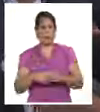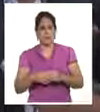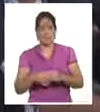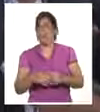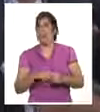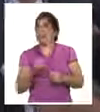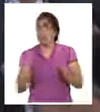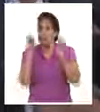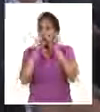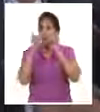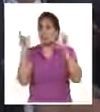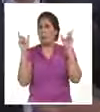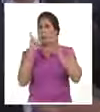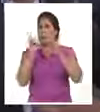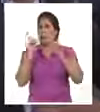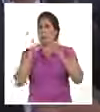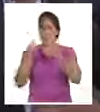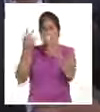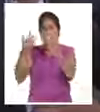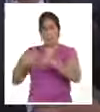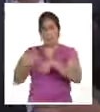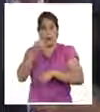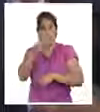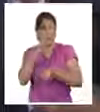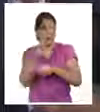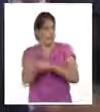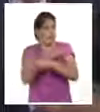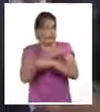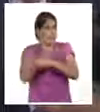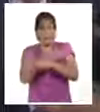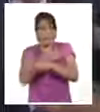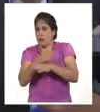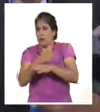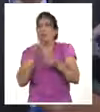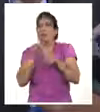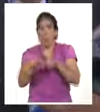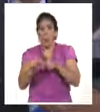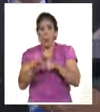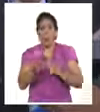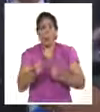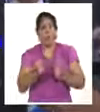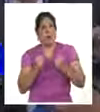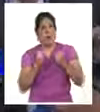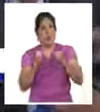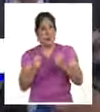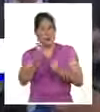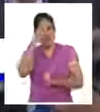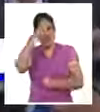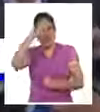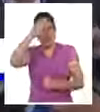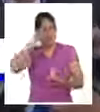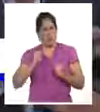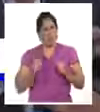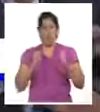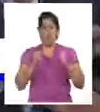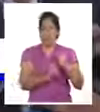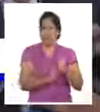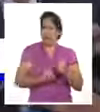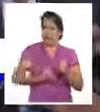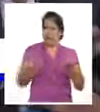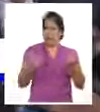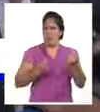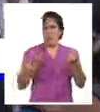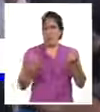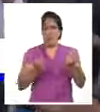Estamos impresionados por lo que ha estado ocurriendo en Cuba en las últimas décadas y el espíritu indomable del pueblo cubano, la inocencia